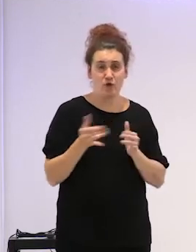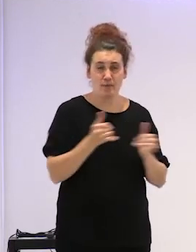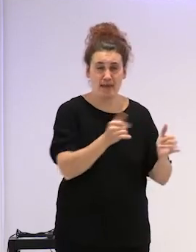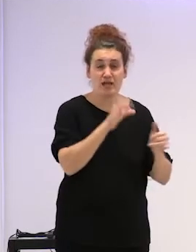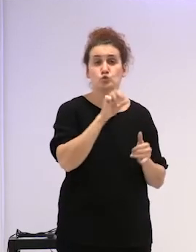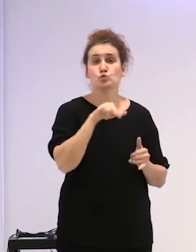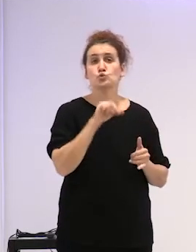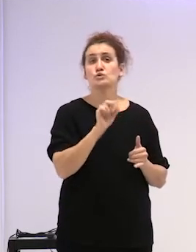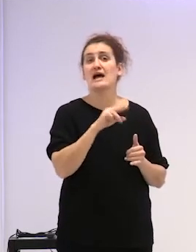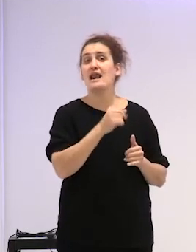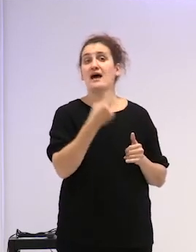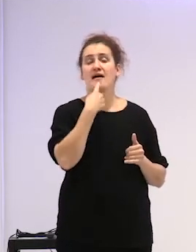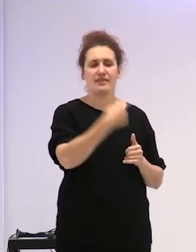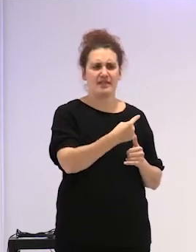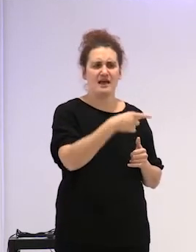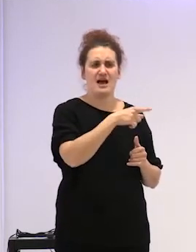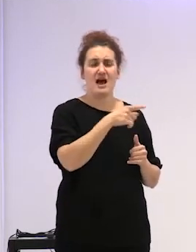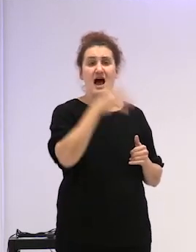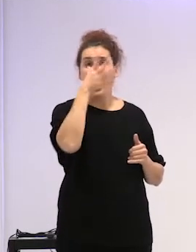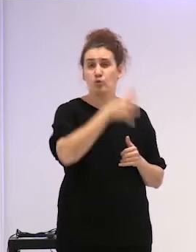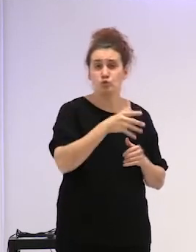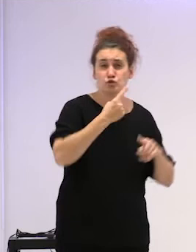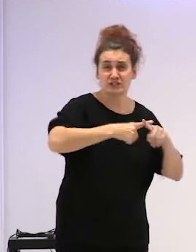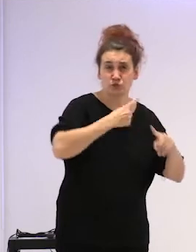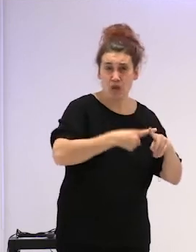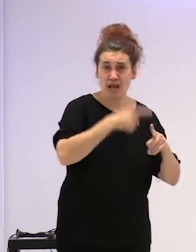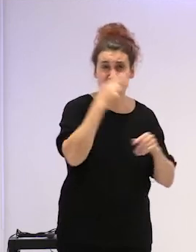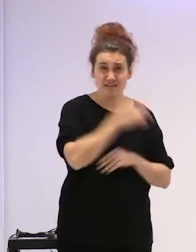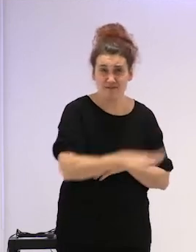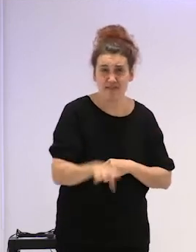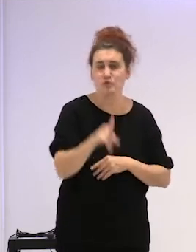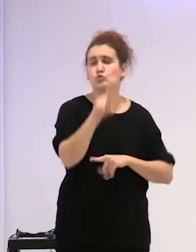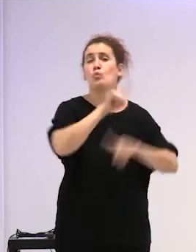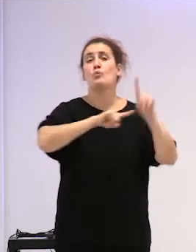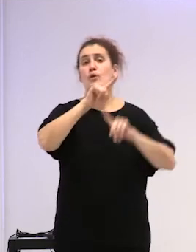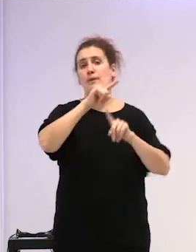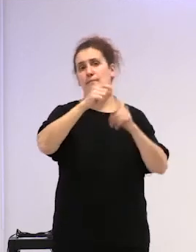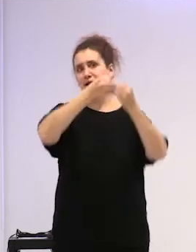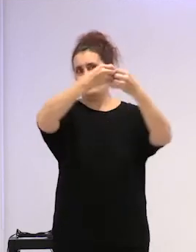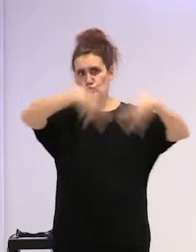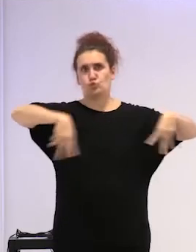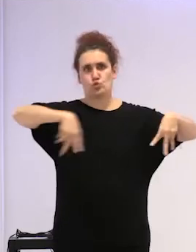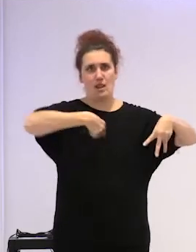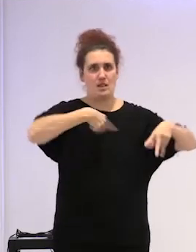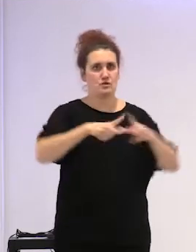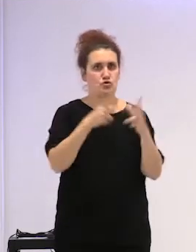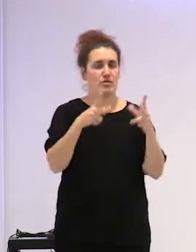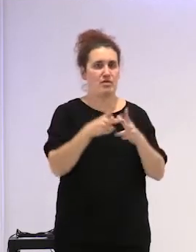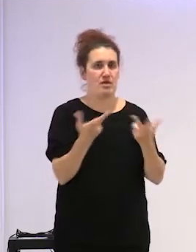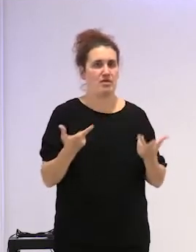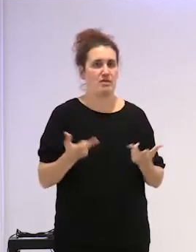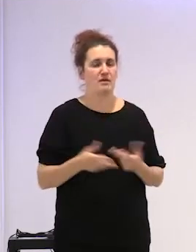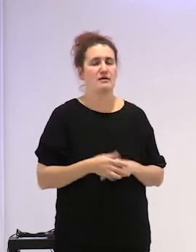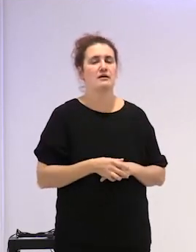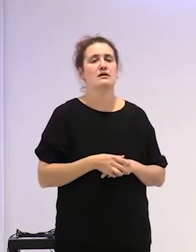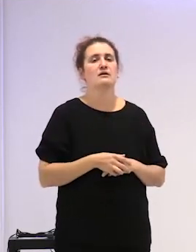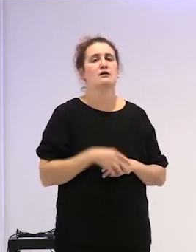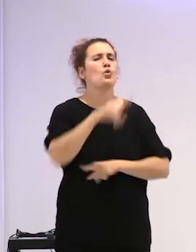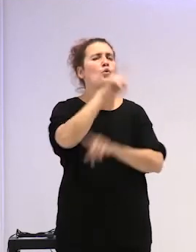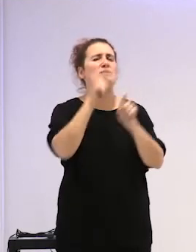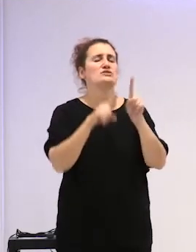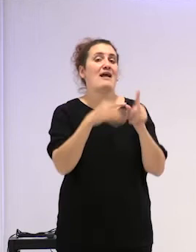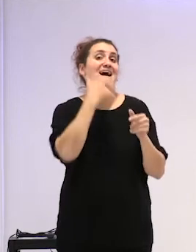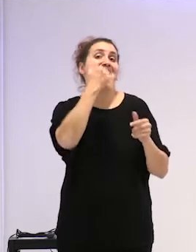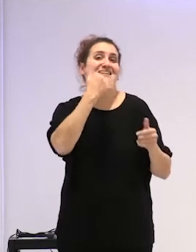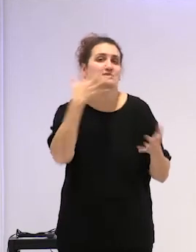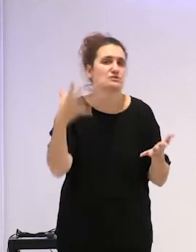conclusión de que los abusos sexuales en la infancia son un problema estructural de nuestra sociedad, que cuestiona casi todo,